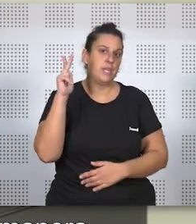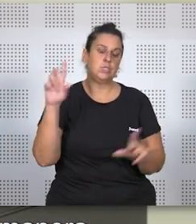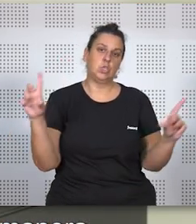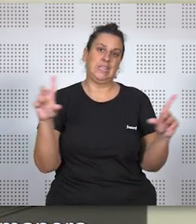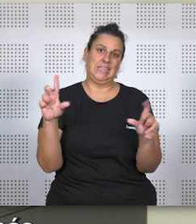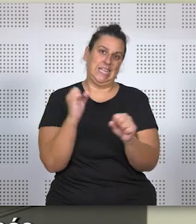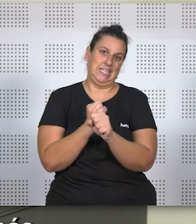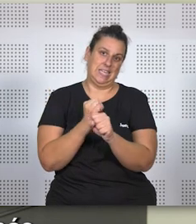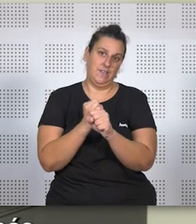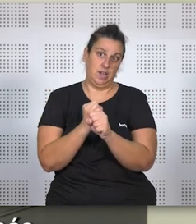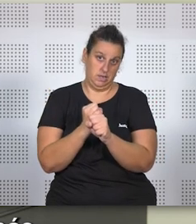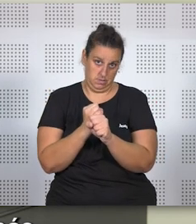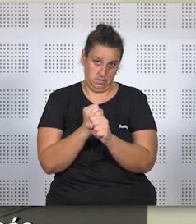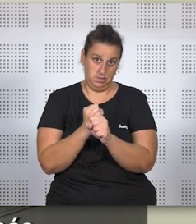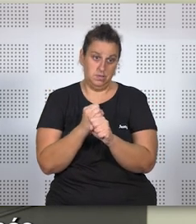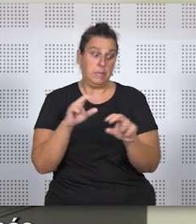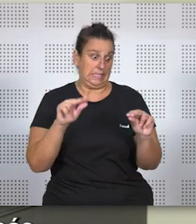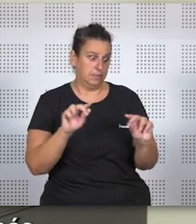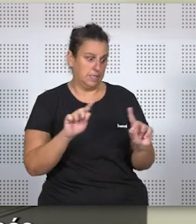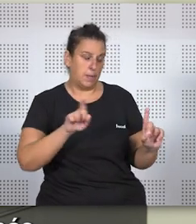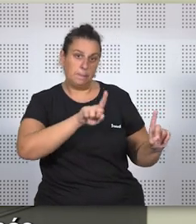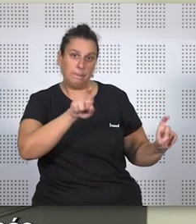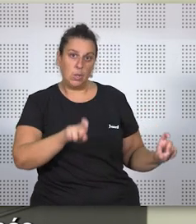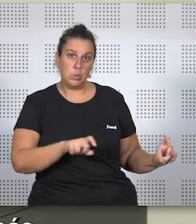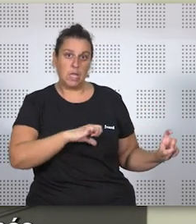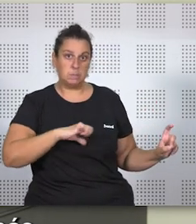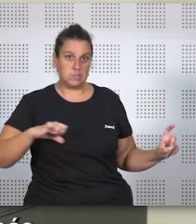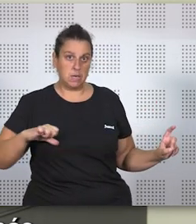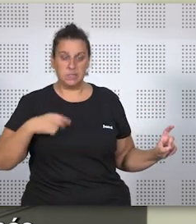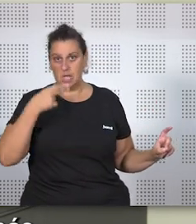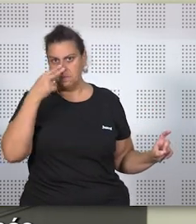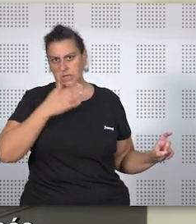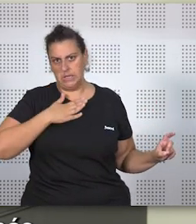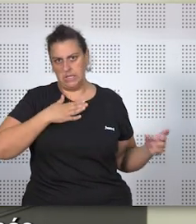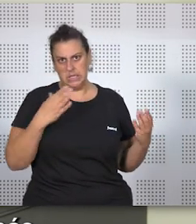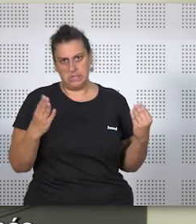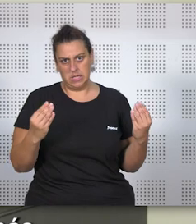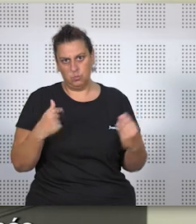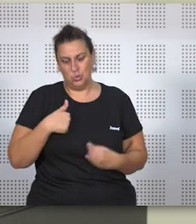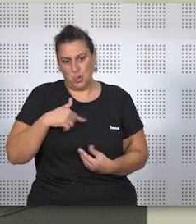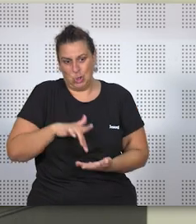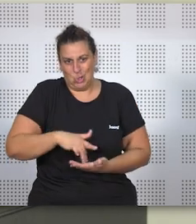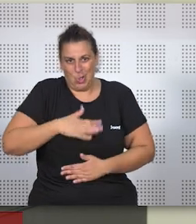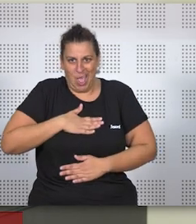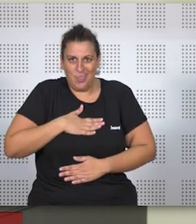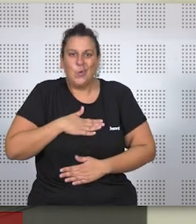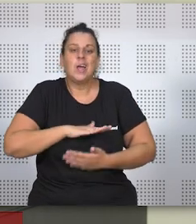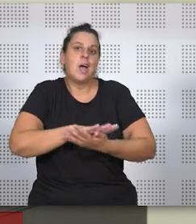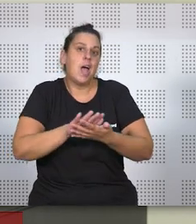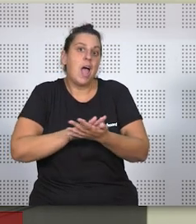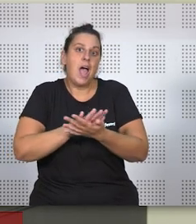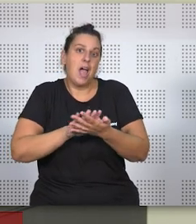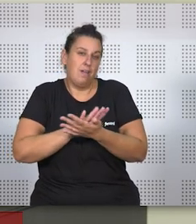teletrabajar. Y para terminar te voy a hacer una pregunta que además personalmente me interesa mucho porque lo he experimentado. Estamos hablando